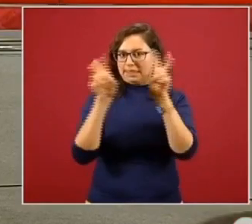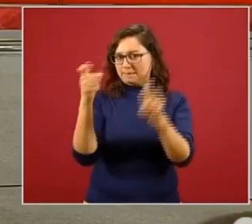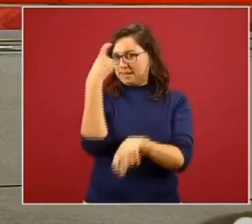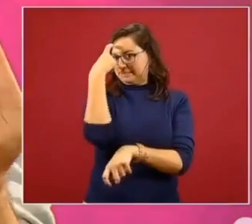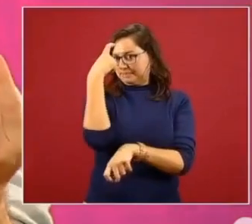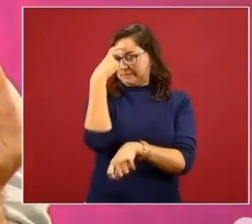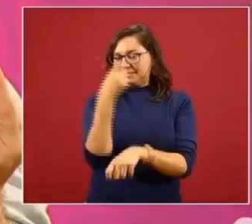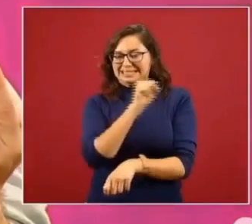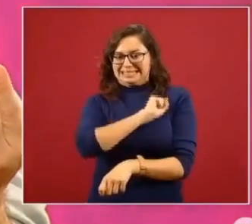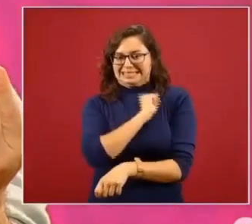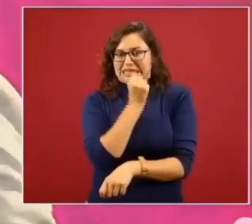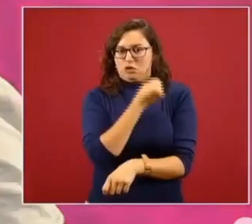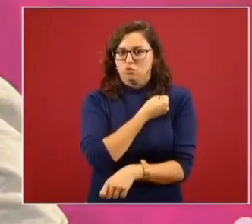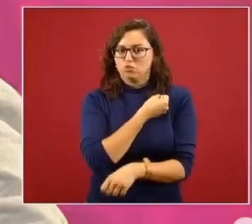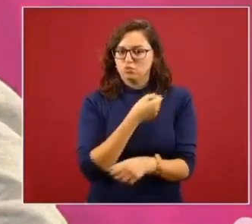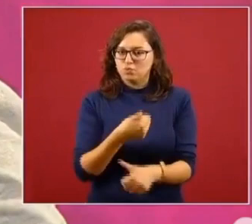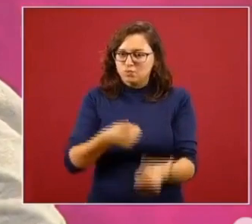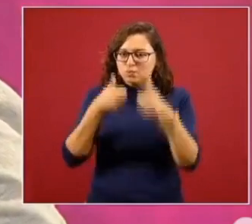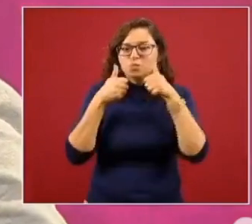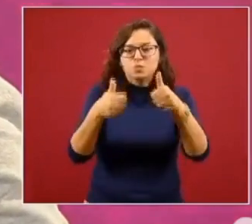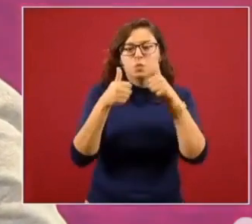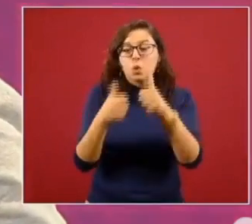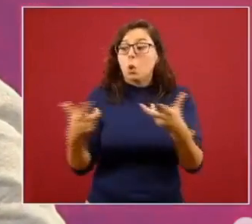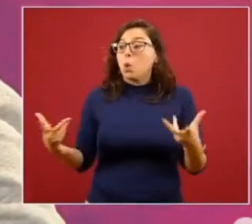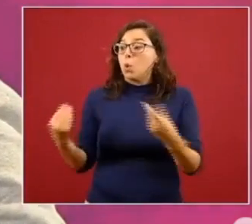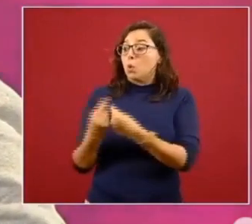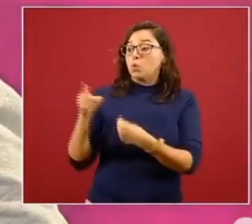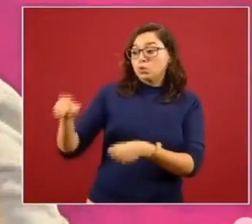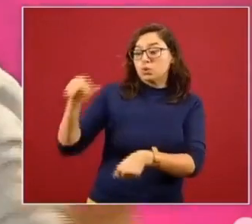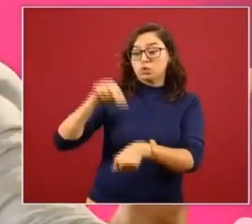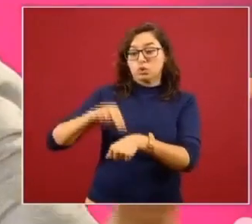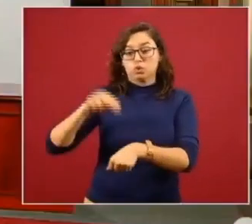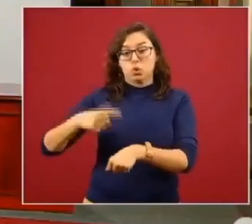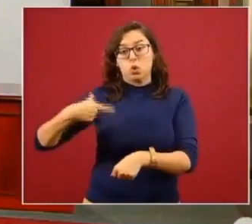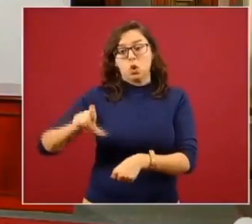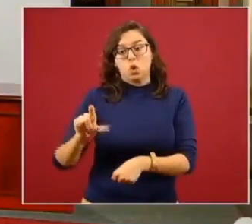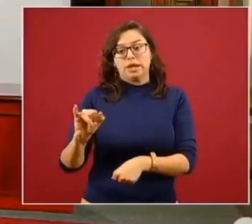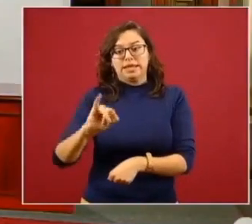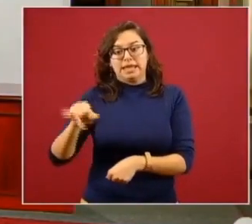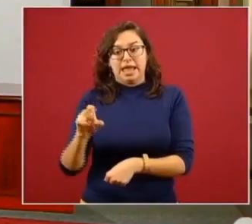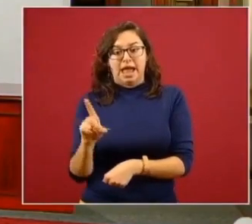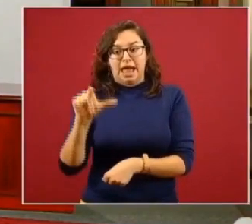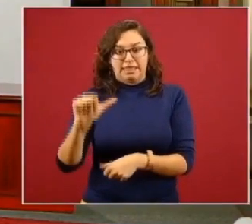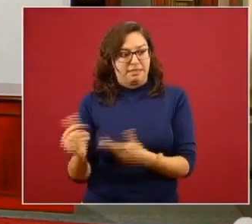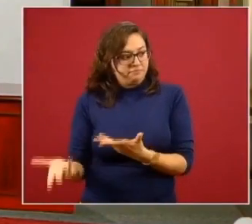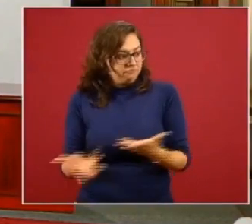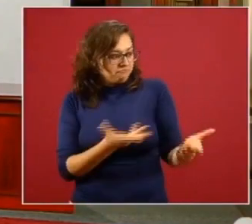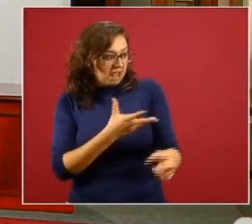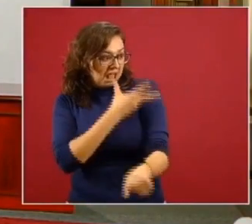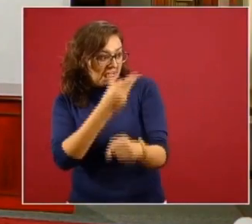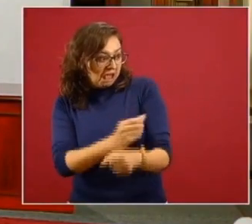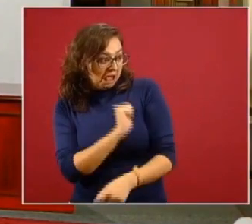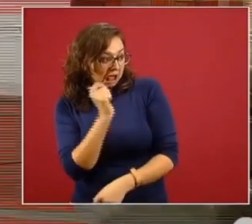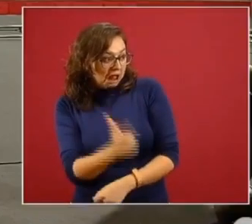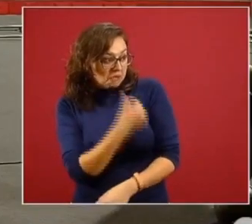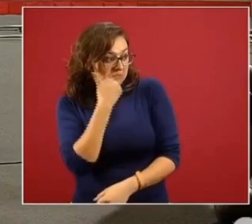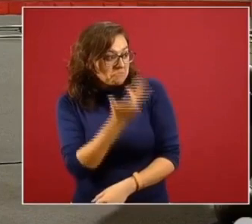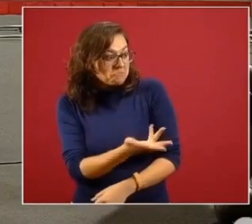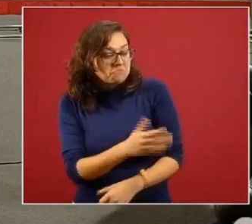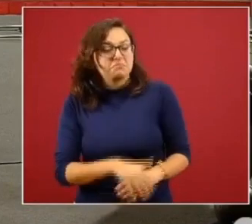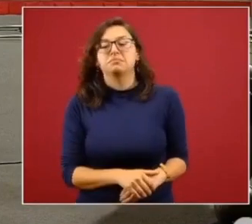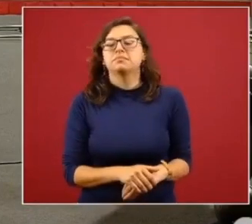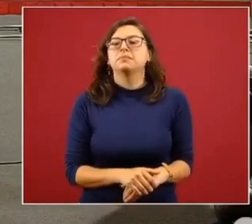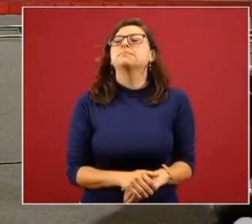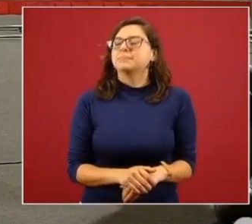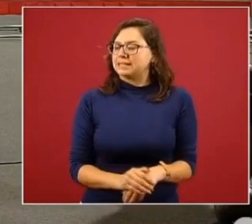trabajando el equipo del doctor Quijada en eso y por eso le cedo también la palabra por si quiere hacer algún comentario.